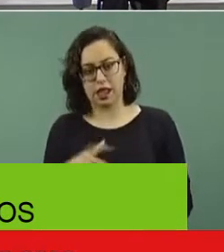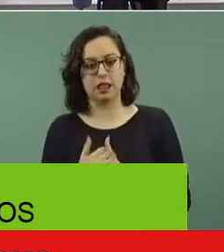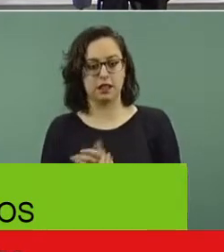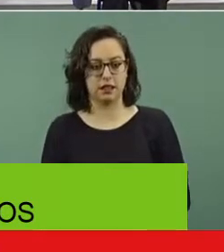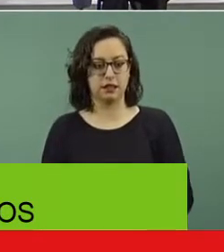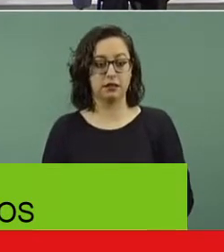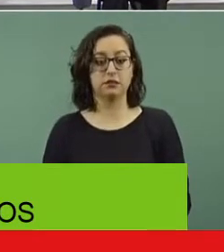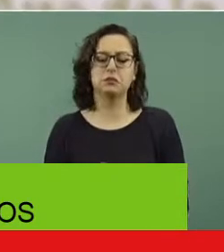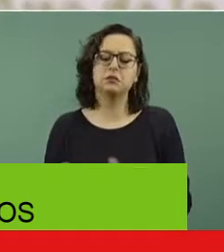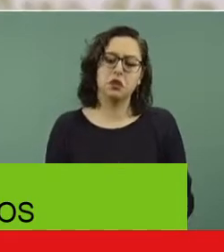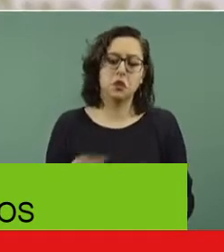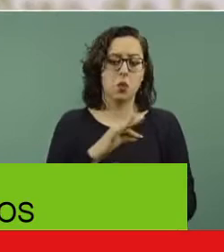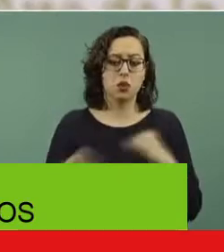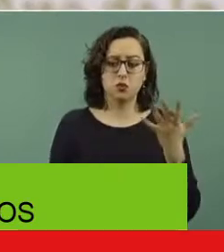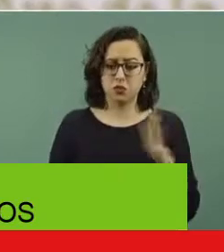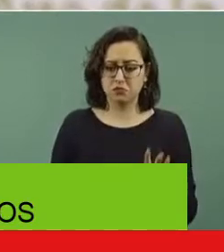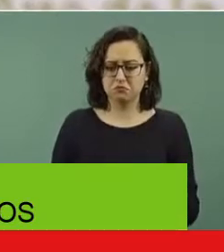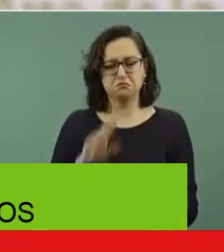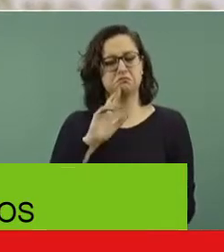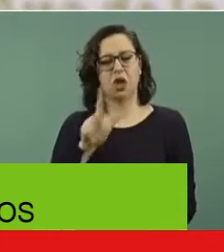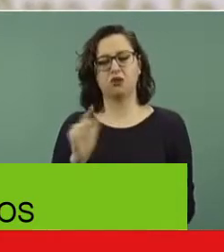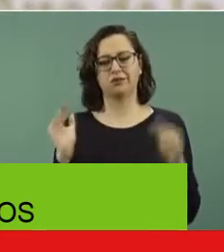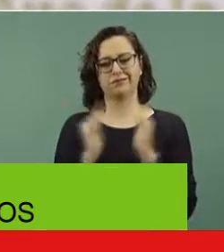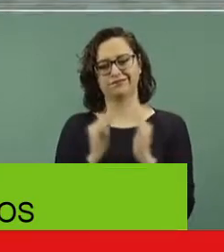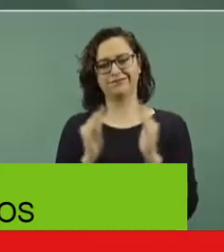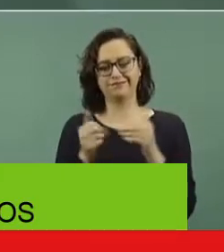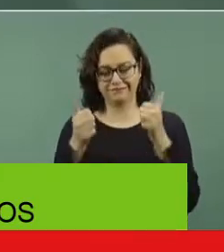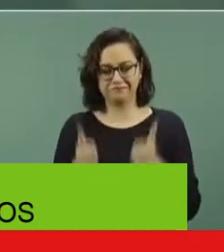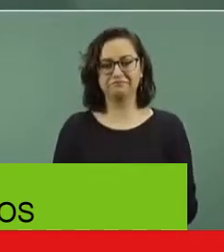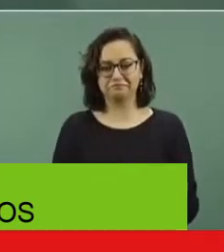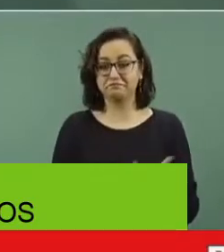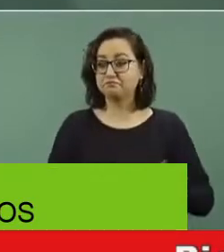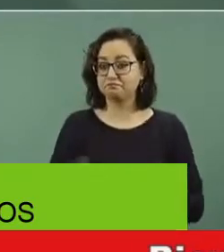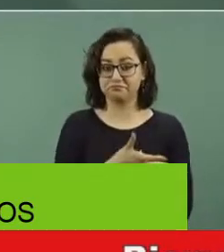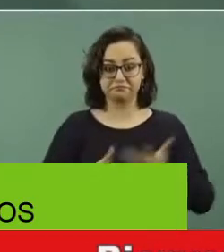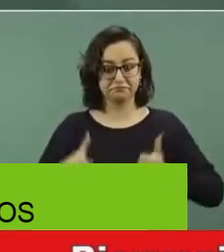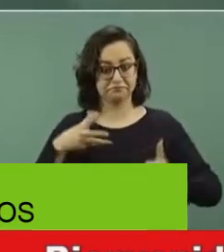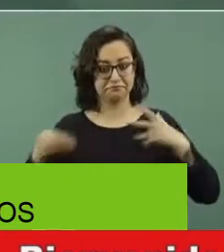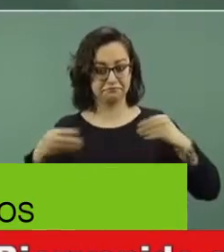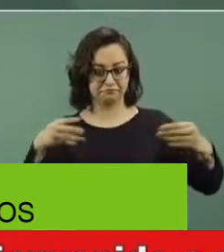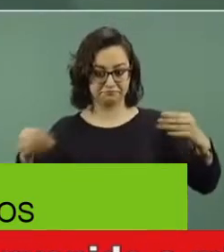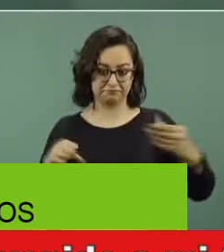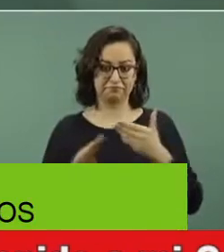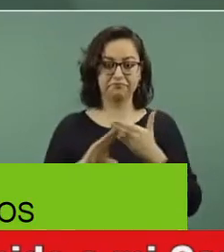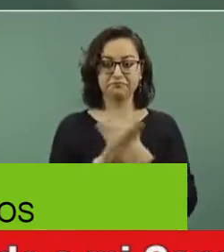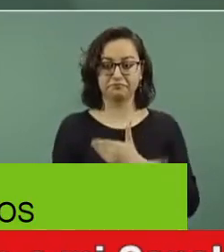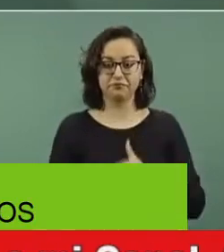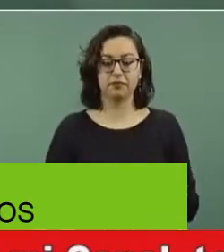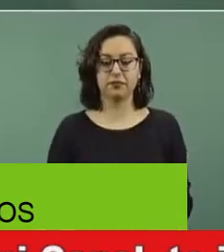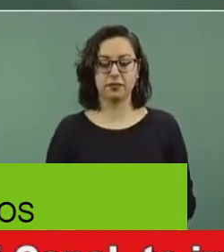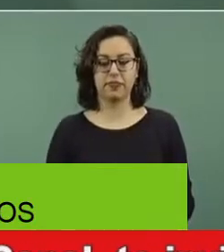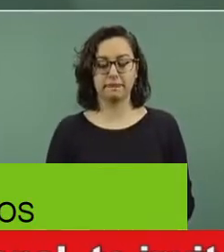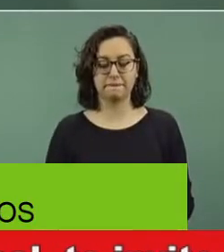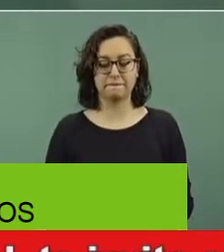si te es posible, quédate en casa para evitar la convivencia y los contagios provenientes de otras